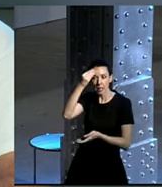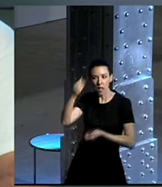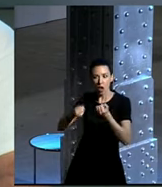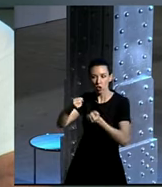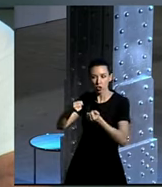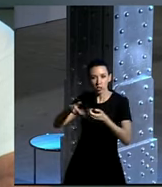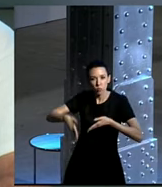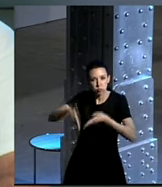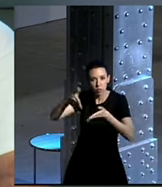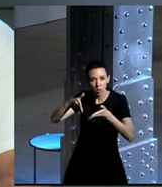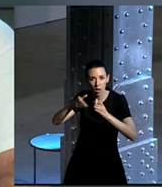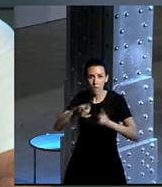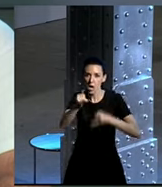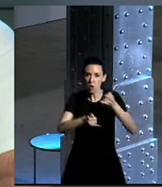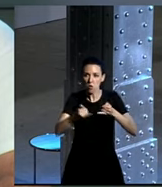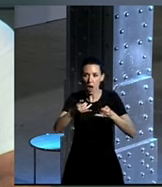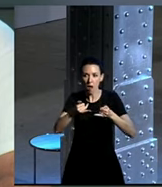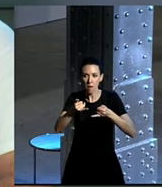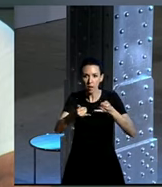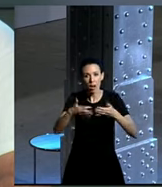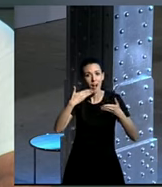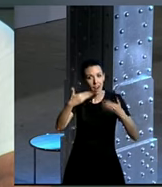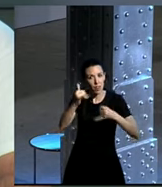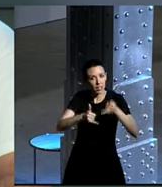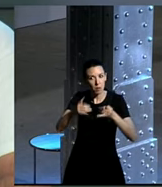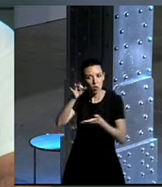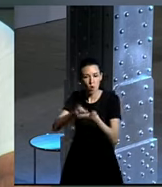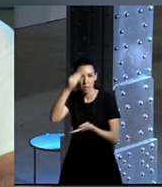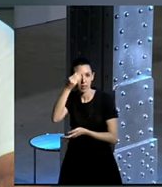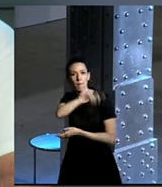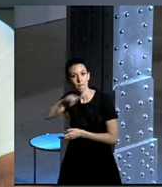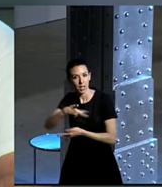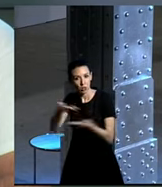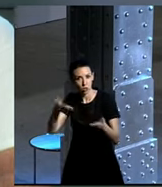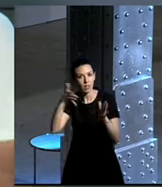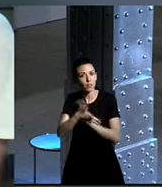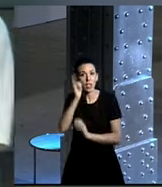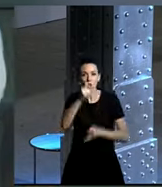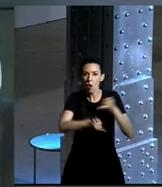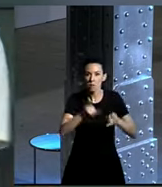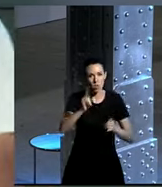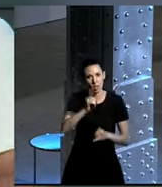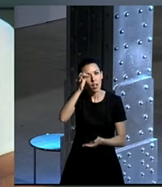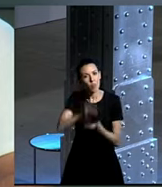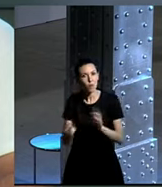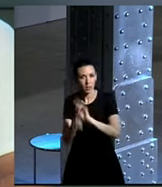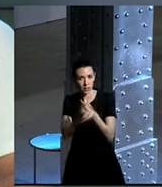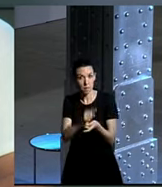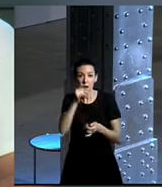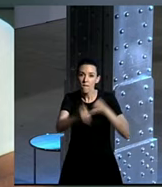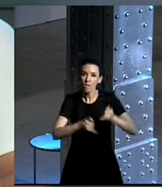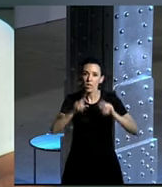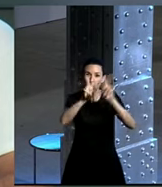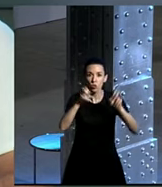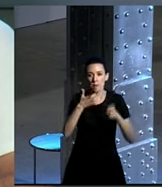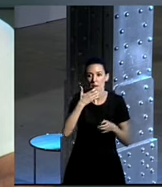pensadas para las personas. Yo creo que el tema no es solo la bici, sino cambiar las ciudades, y la bici es uno de los temas, como está la